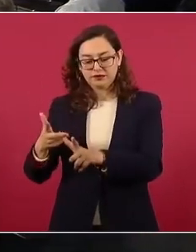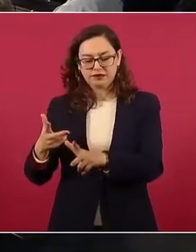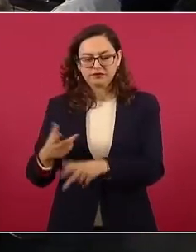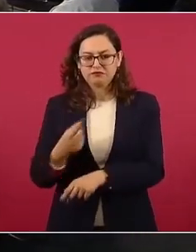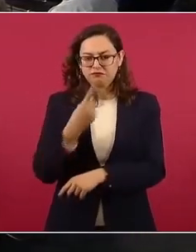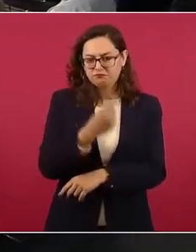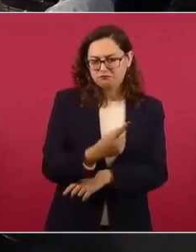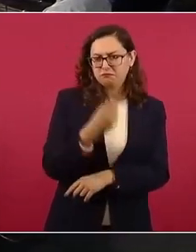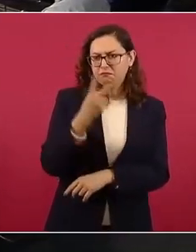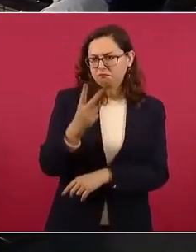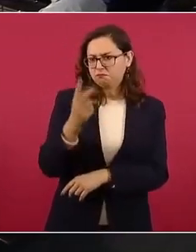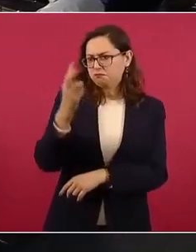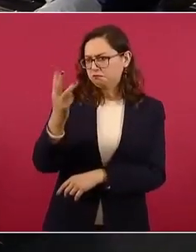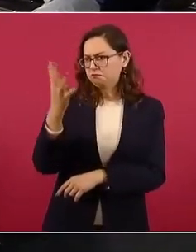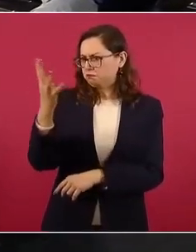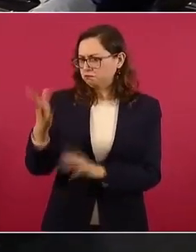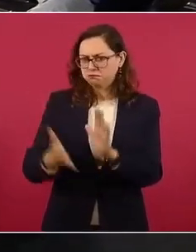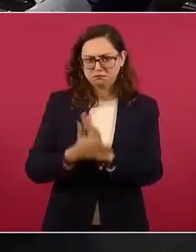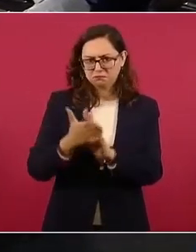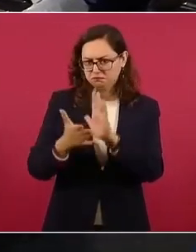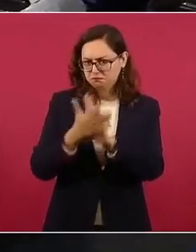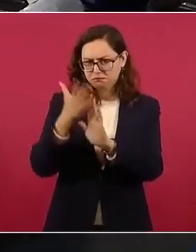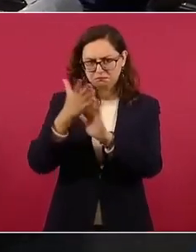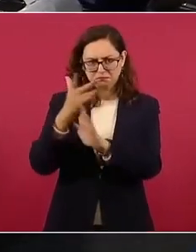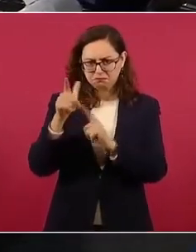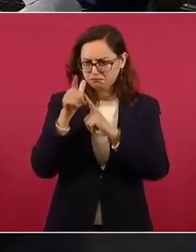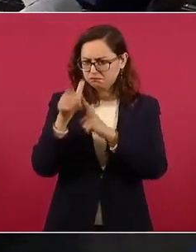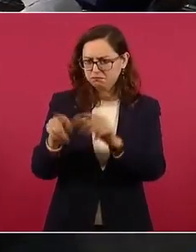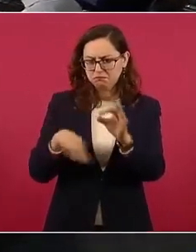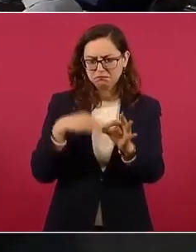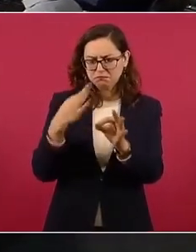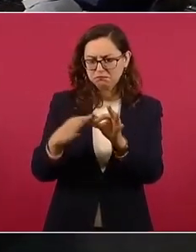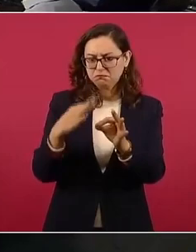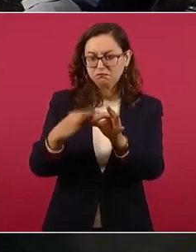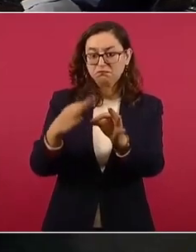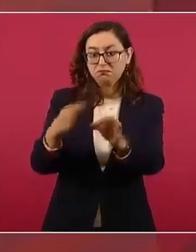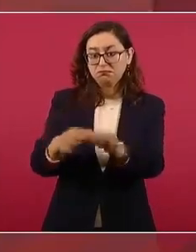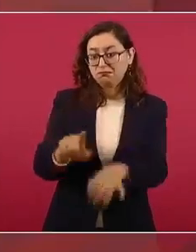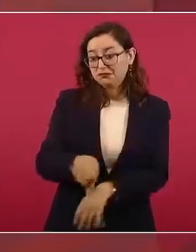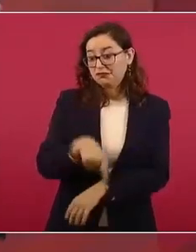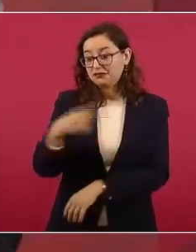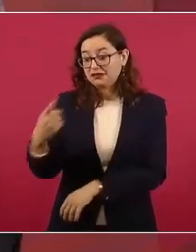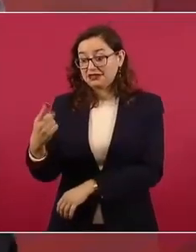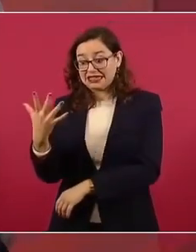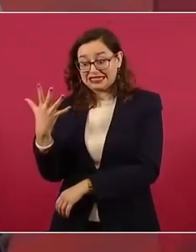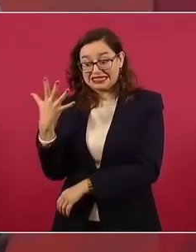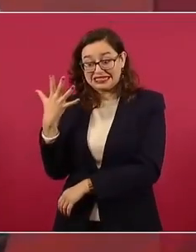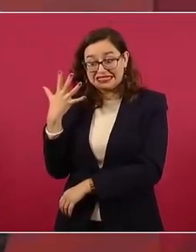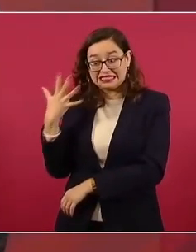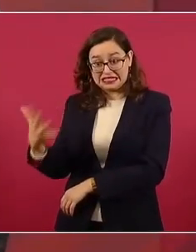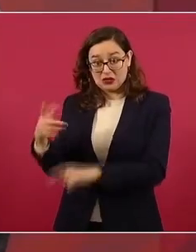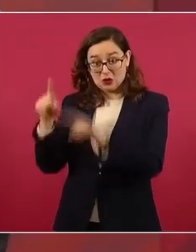antes de que se hiciera valer el acuerdo, interpusieron.